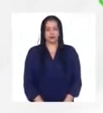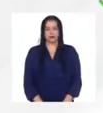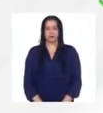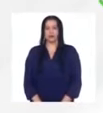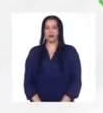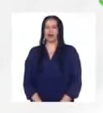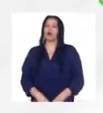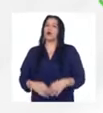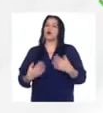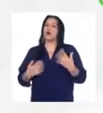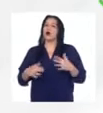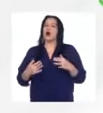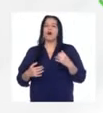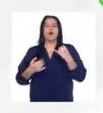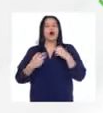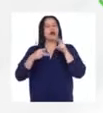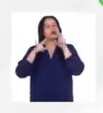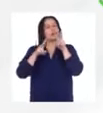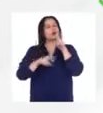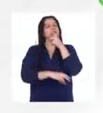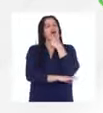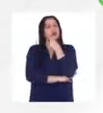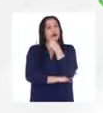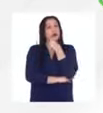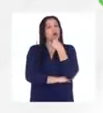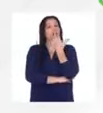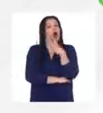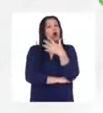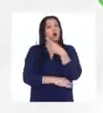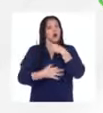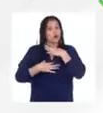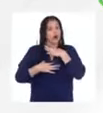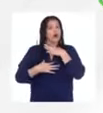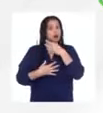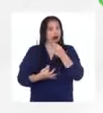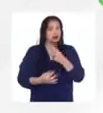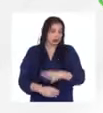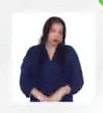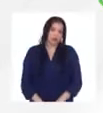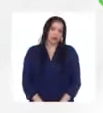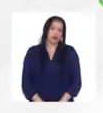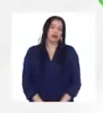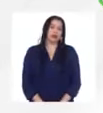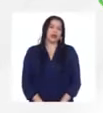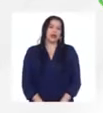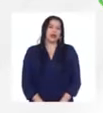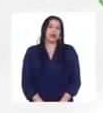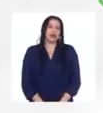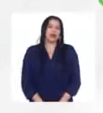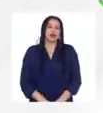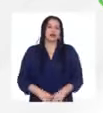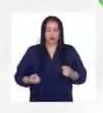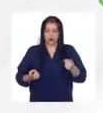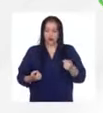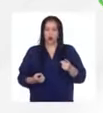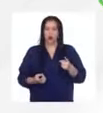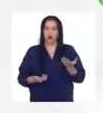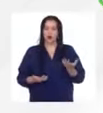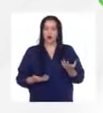algo que me llamó la atención en esta en esta parte cuando aparece este este balance entre